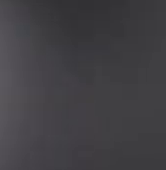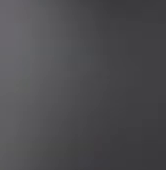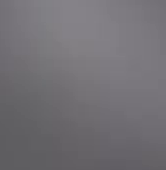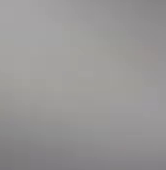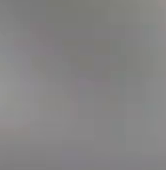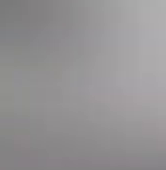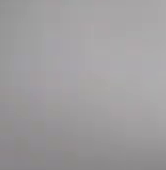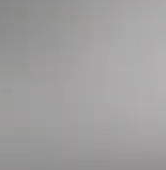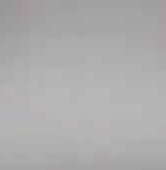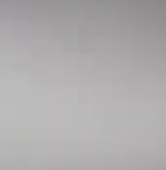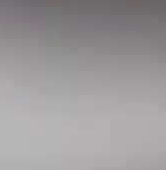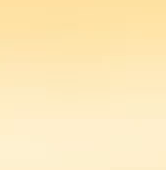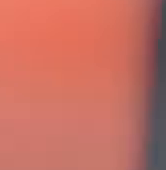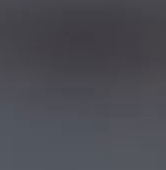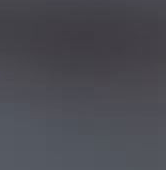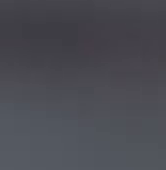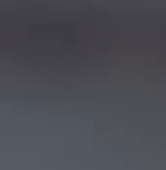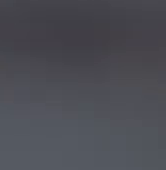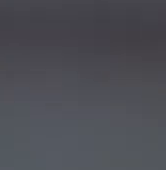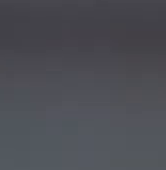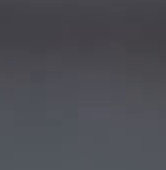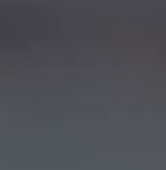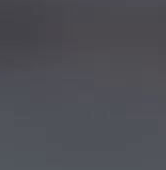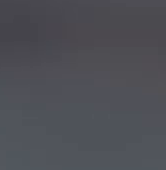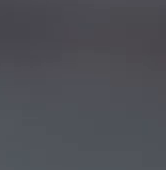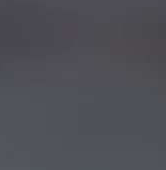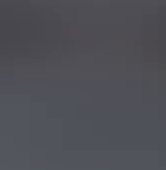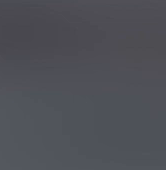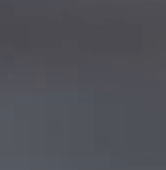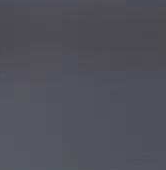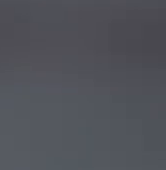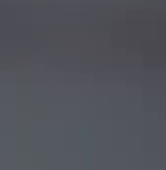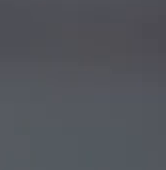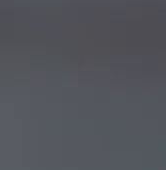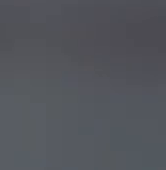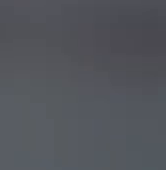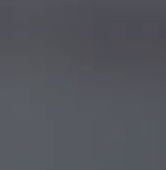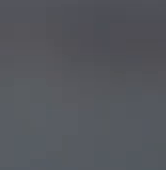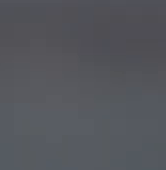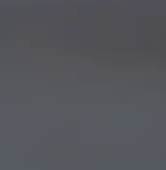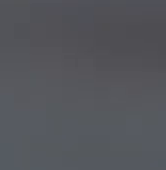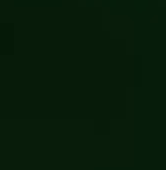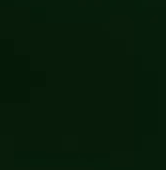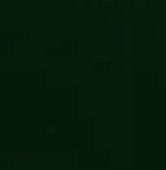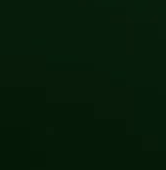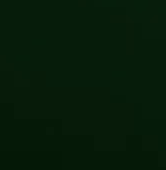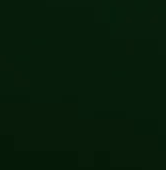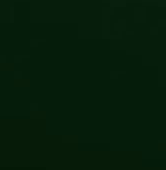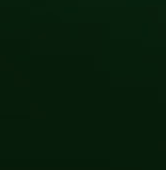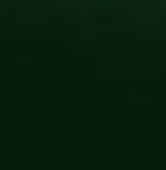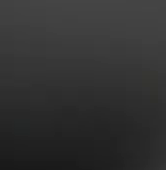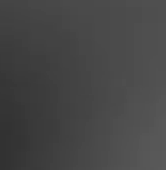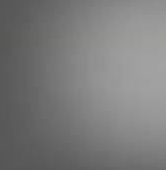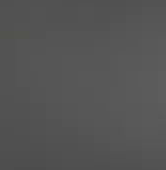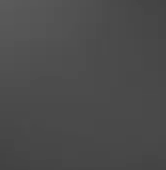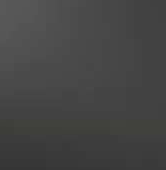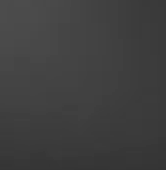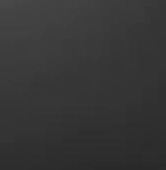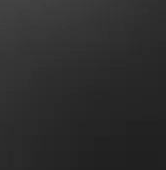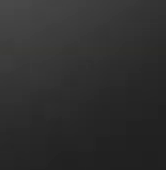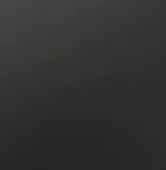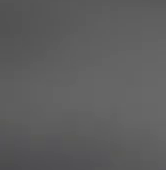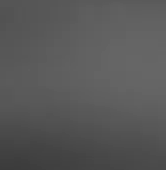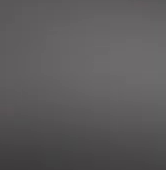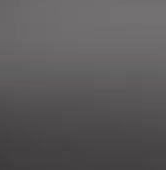buques japoneses se dice que en uno de sus últimos patrullajes hundió tres destructores nipones y dañó a